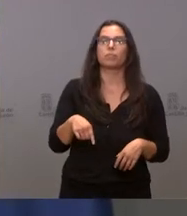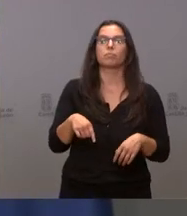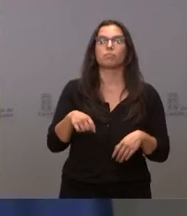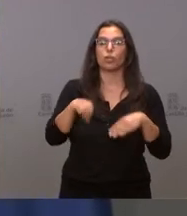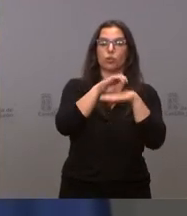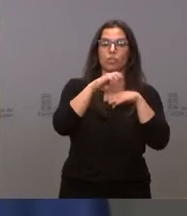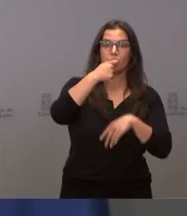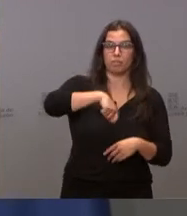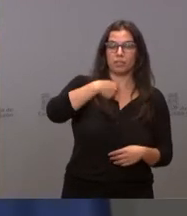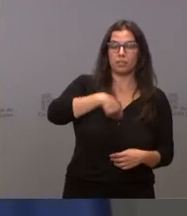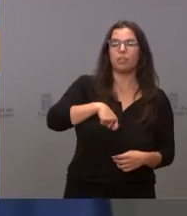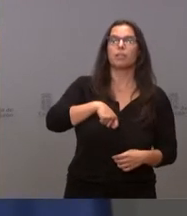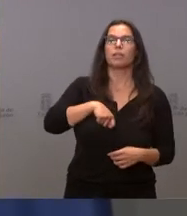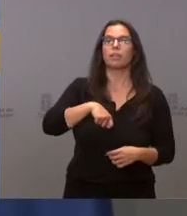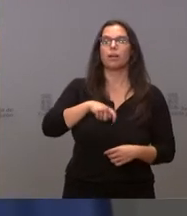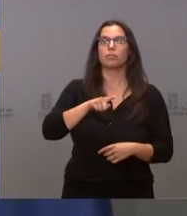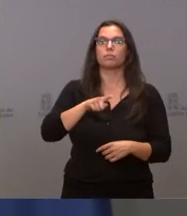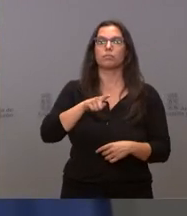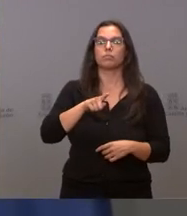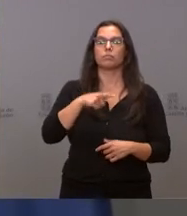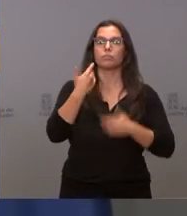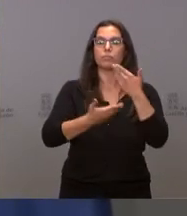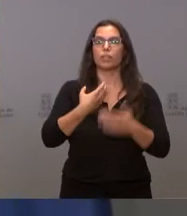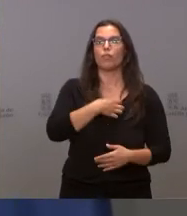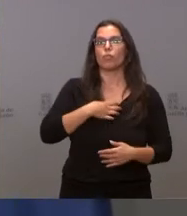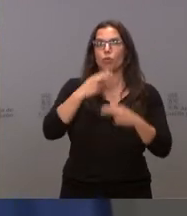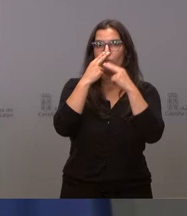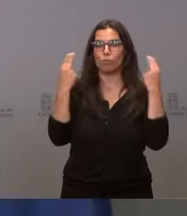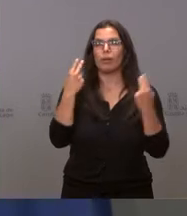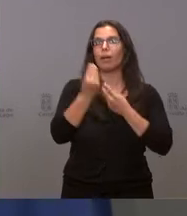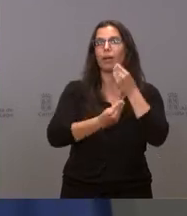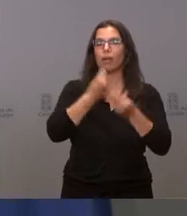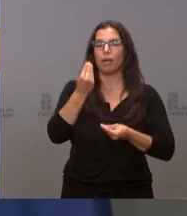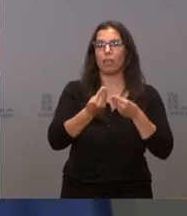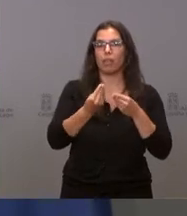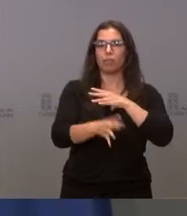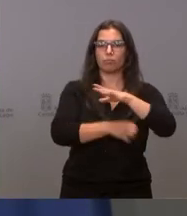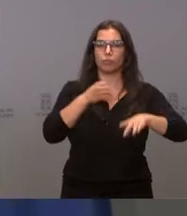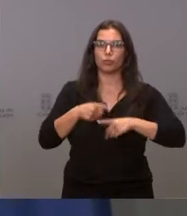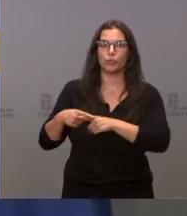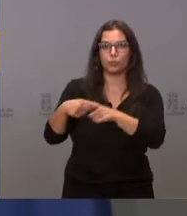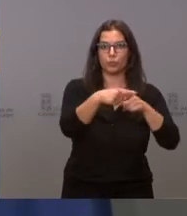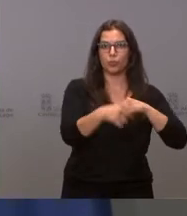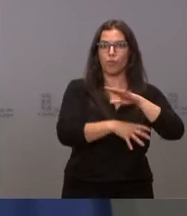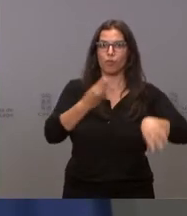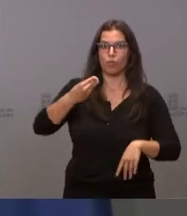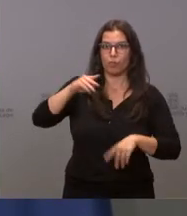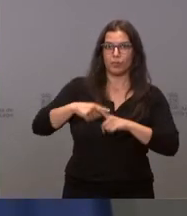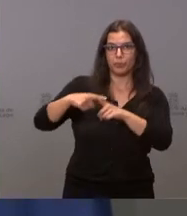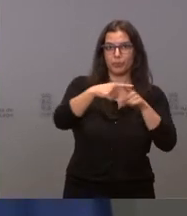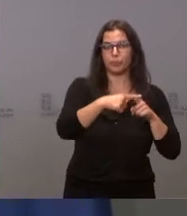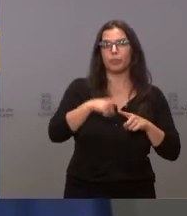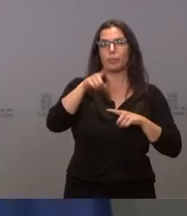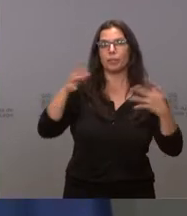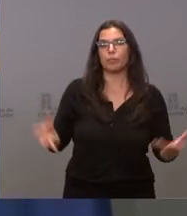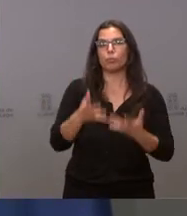Presidencia en la función pública de la comunidad con la distribución de los fondos adicionales y el impulso a la